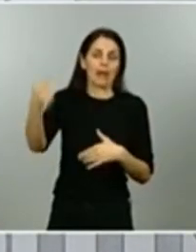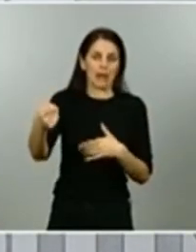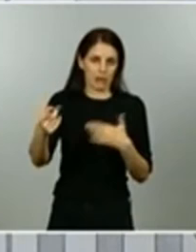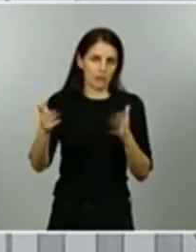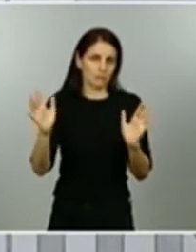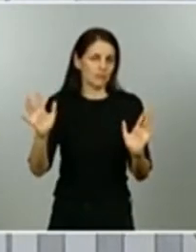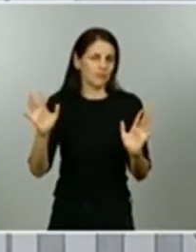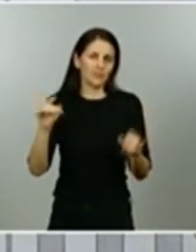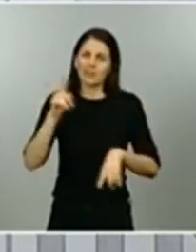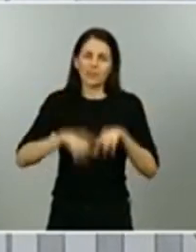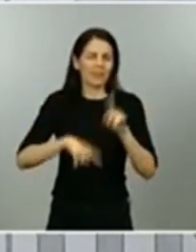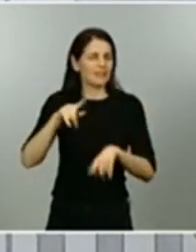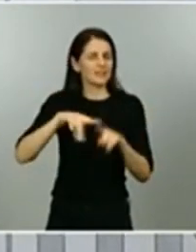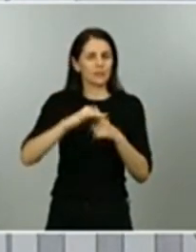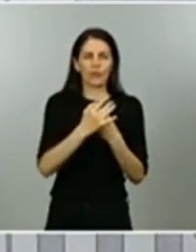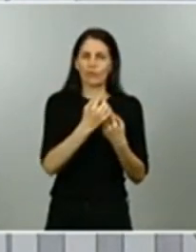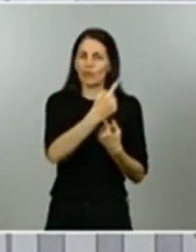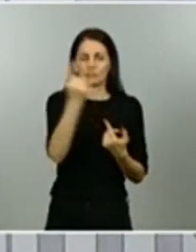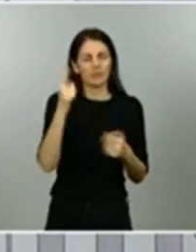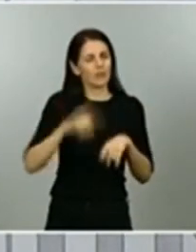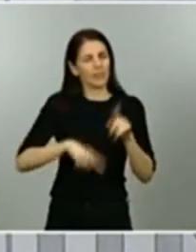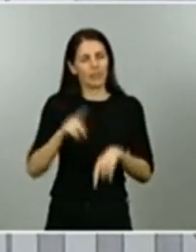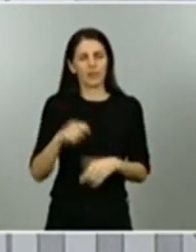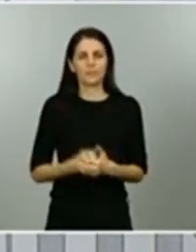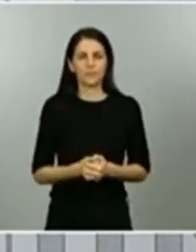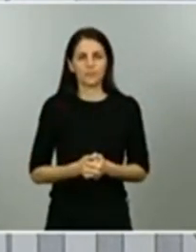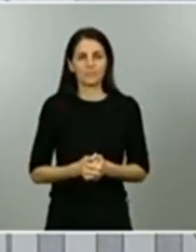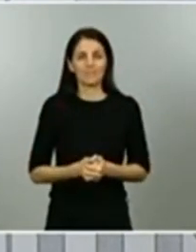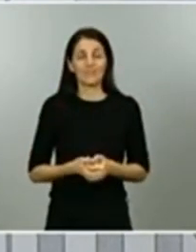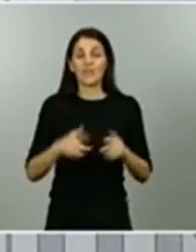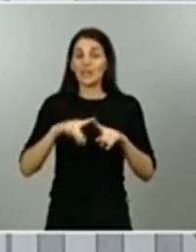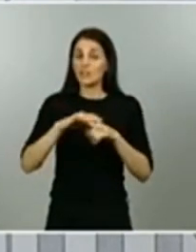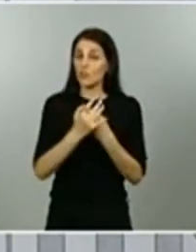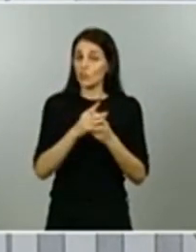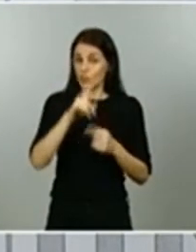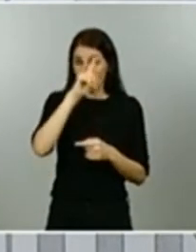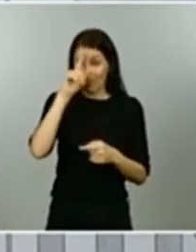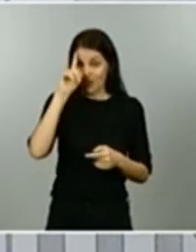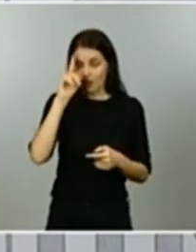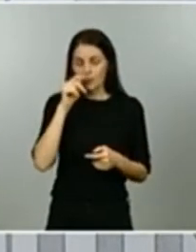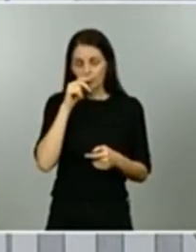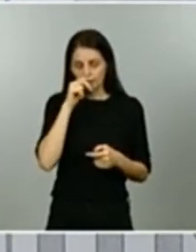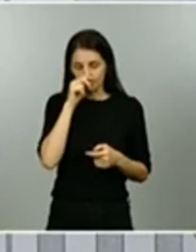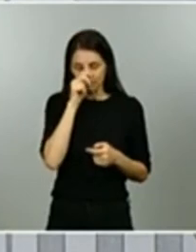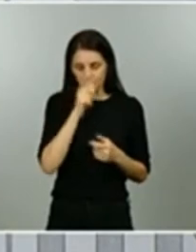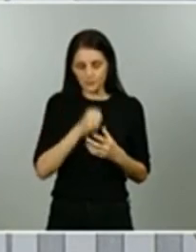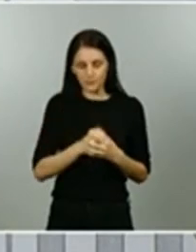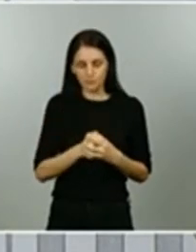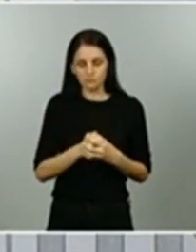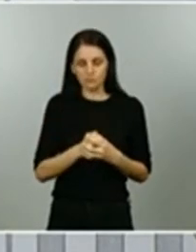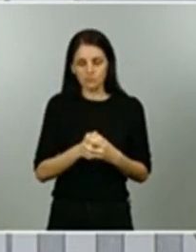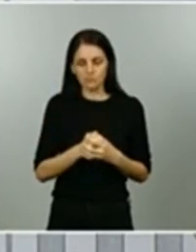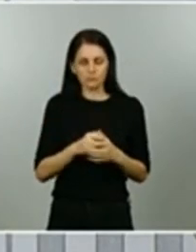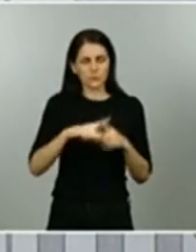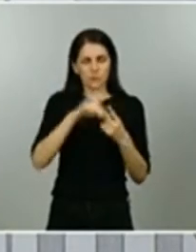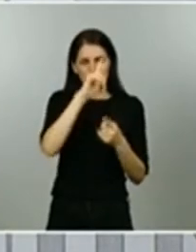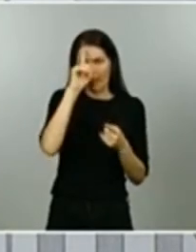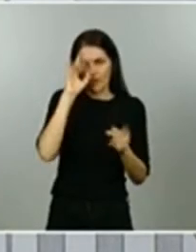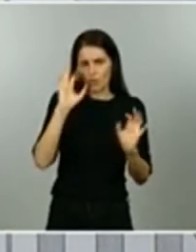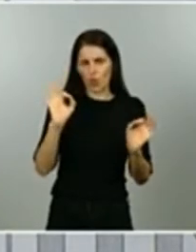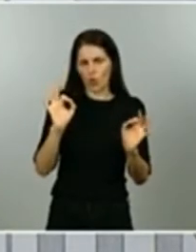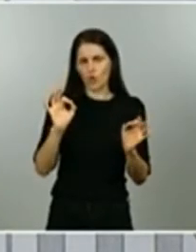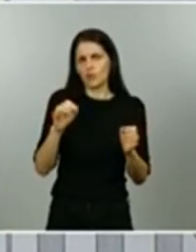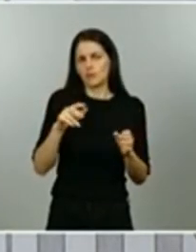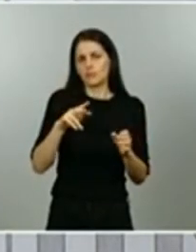que hicieran aconsejar lo contrario en el caso de Madrid lo que ha pesado en la valoración en el caso de Madrid y en el caso de todas las comunidades autónomas es los